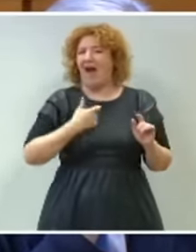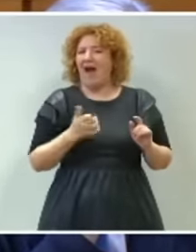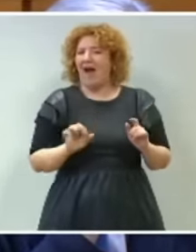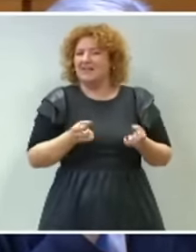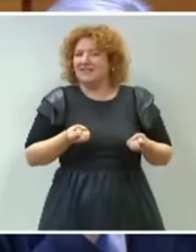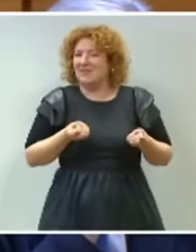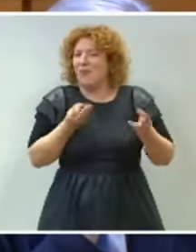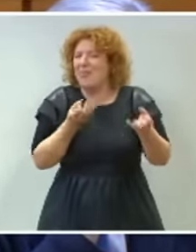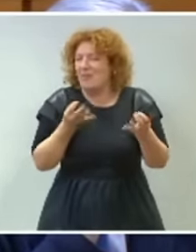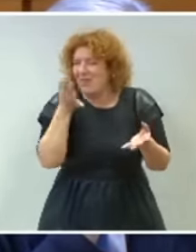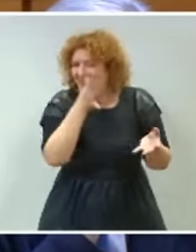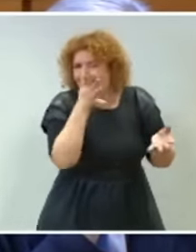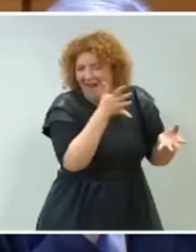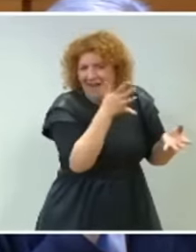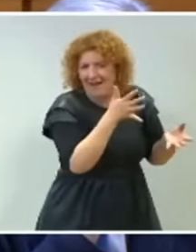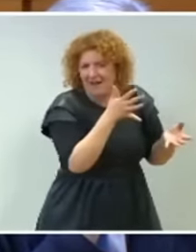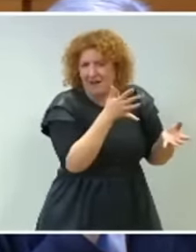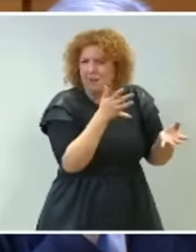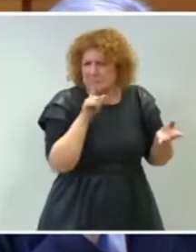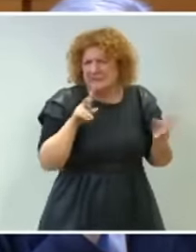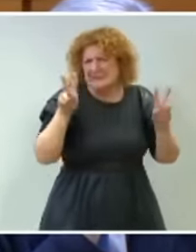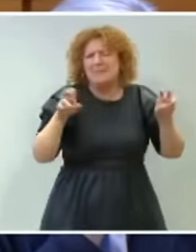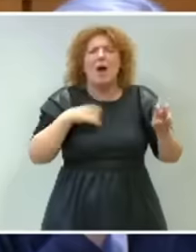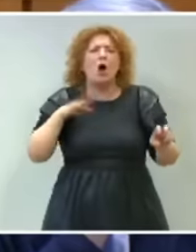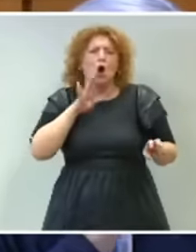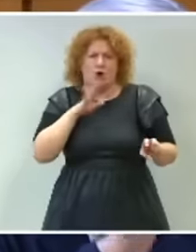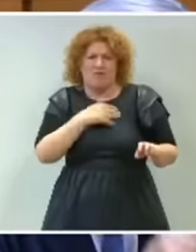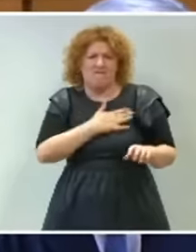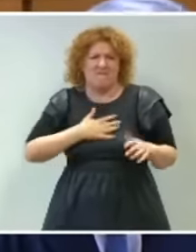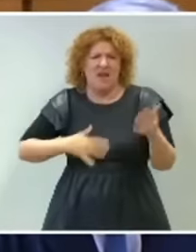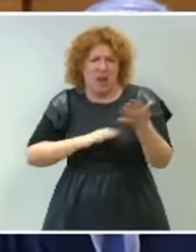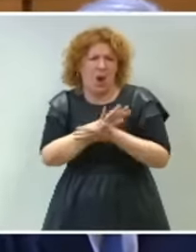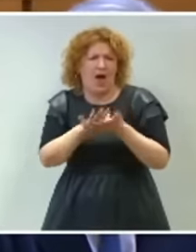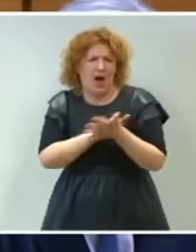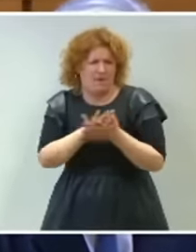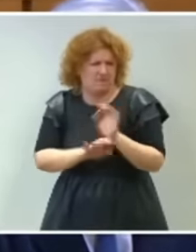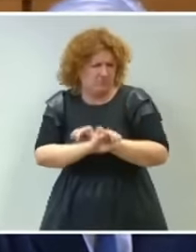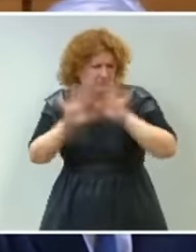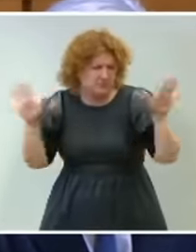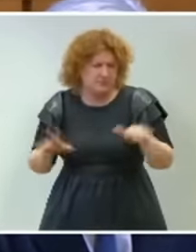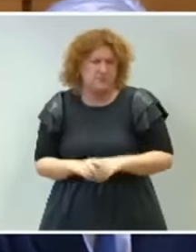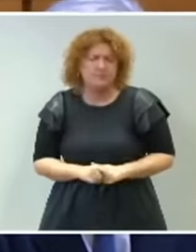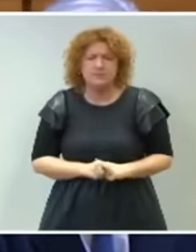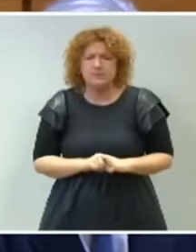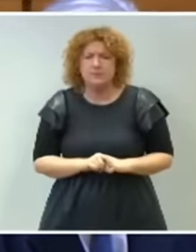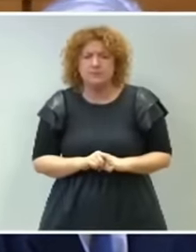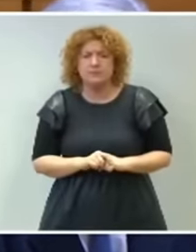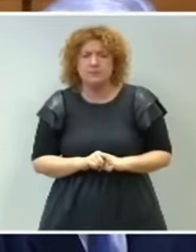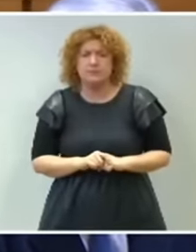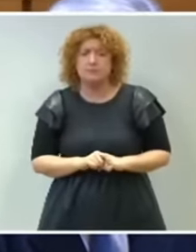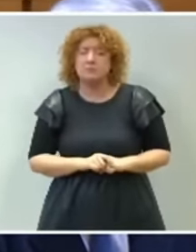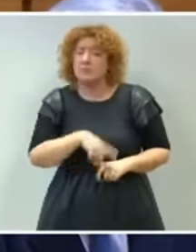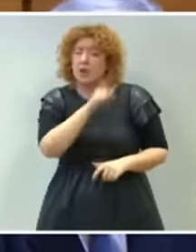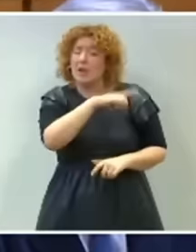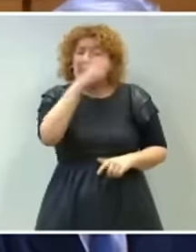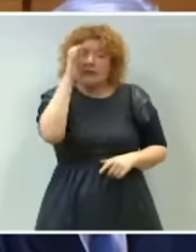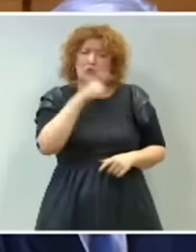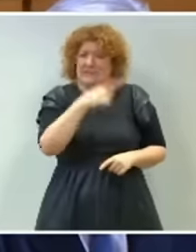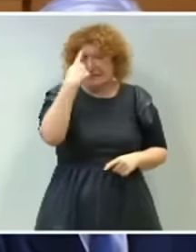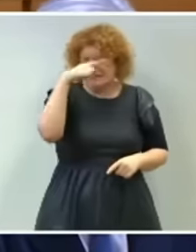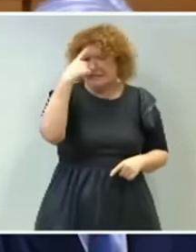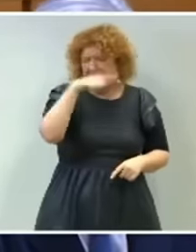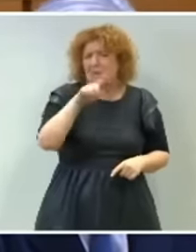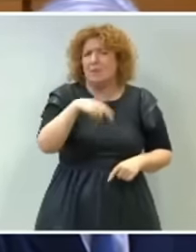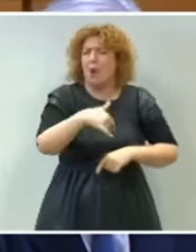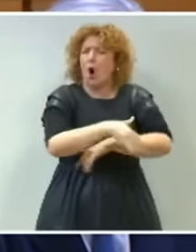hablaré de corrupción. Mire, la verdad es que no se preocupe porque sobre este tema usted sabe mucho y su partido